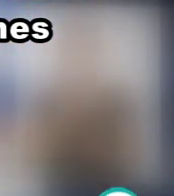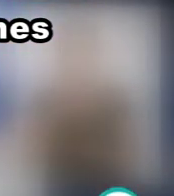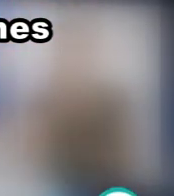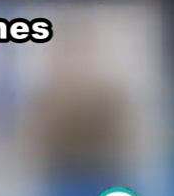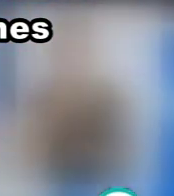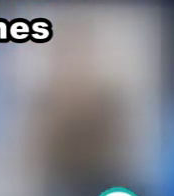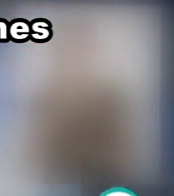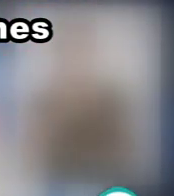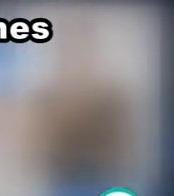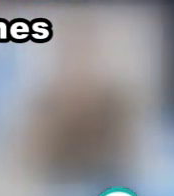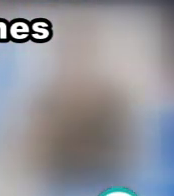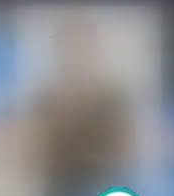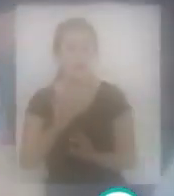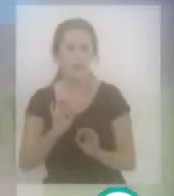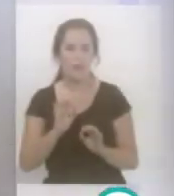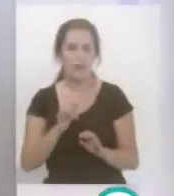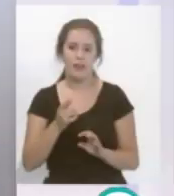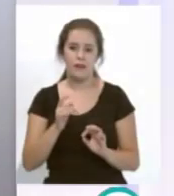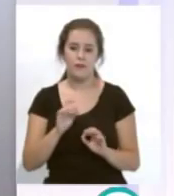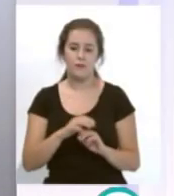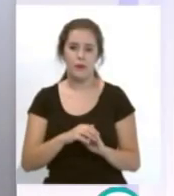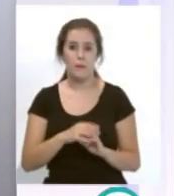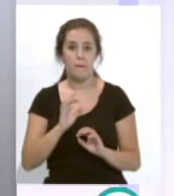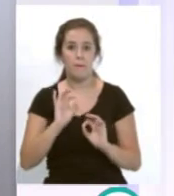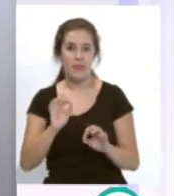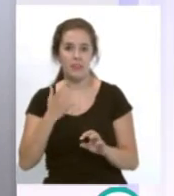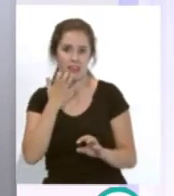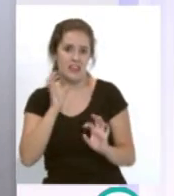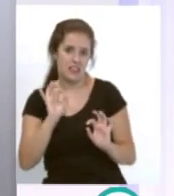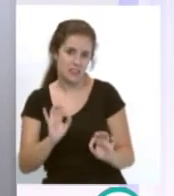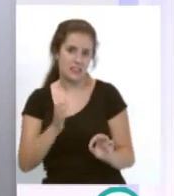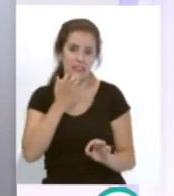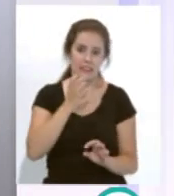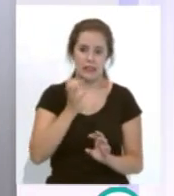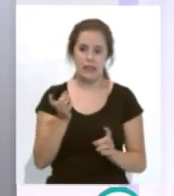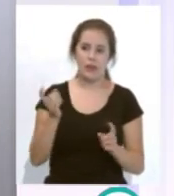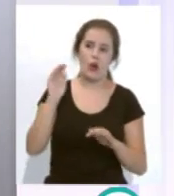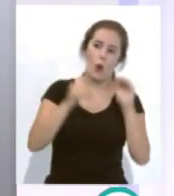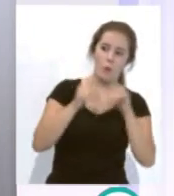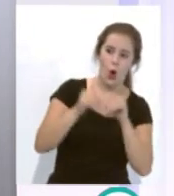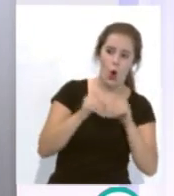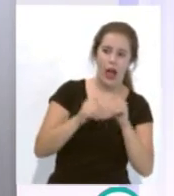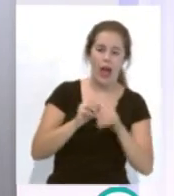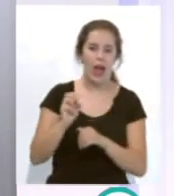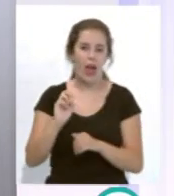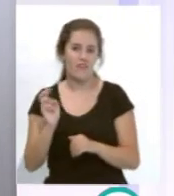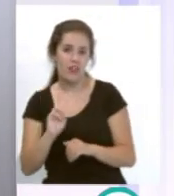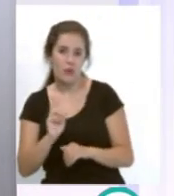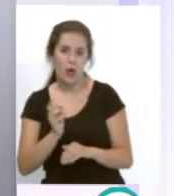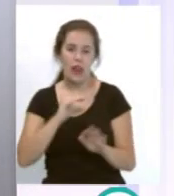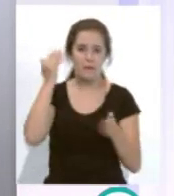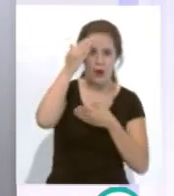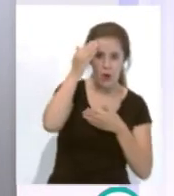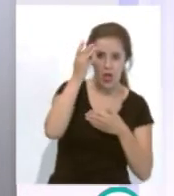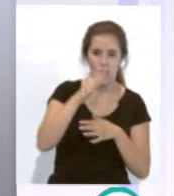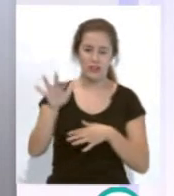pueden estar los clubes importantes como están pendientes de si te lo convoca Venezuela, te lo convoca Marruecos, te lo convoca la